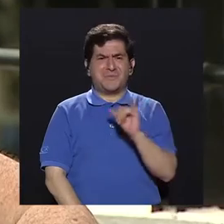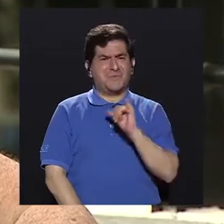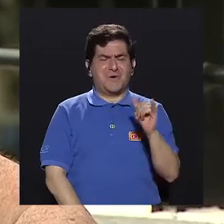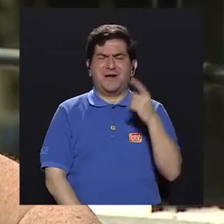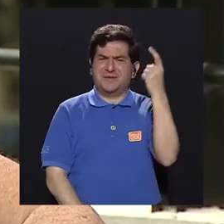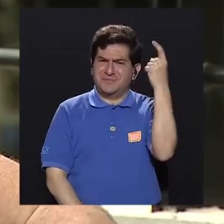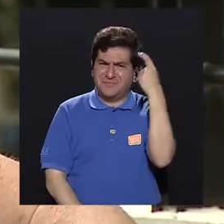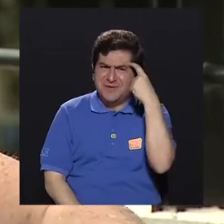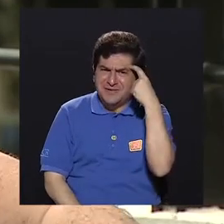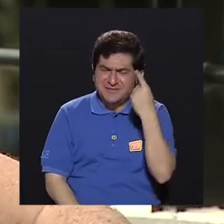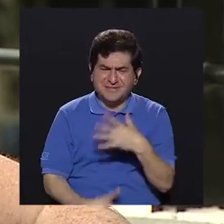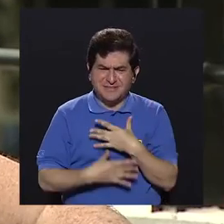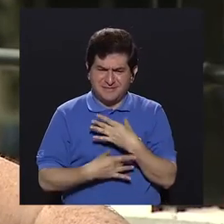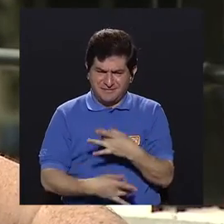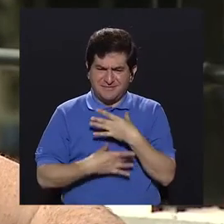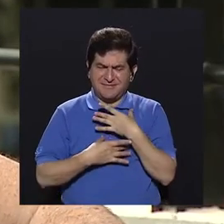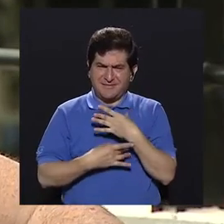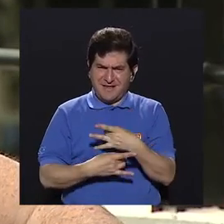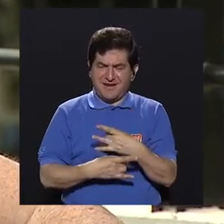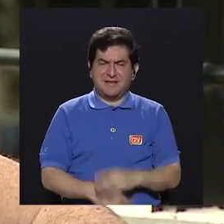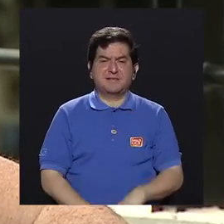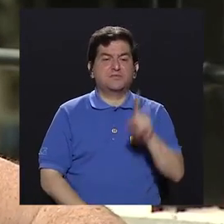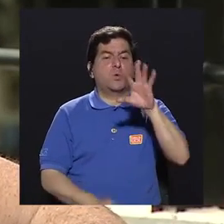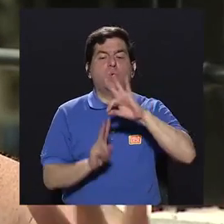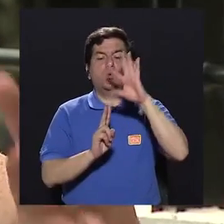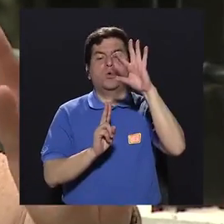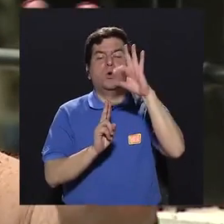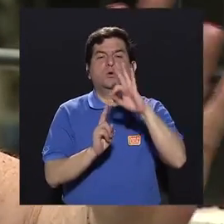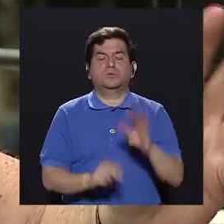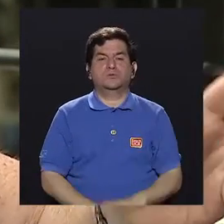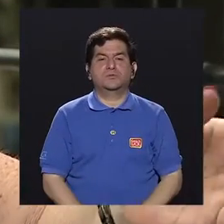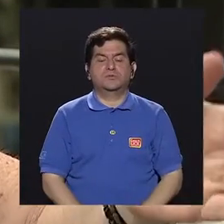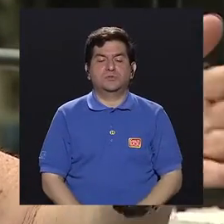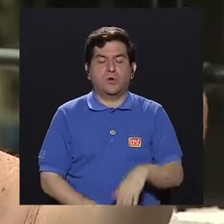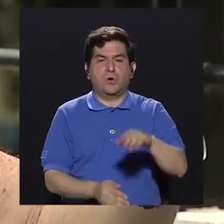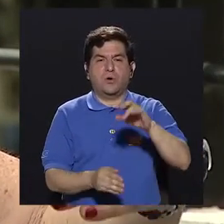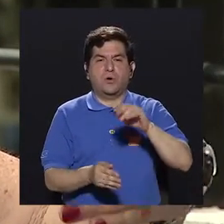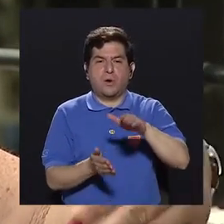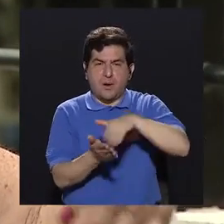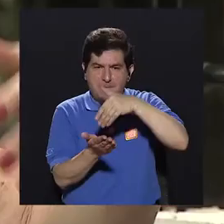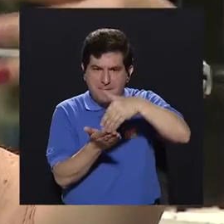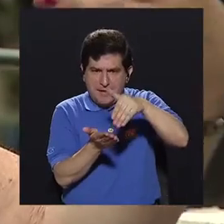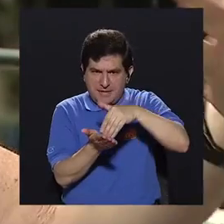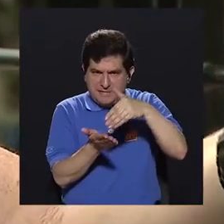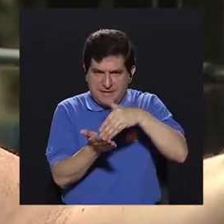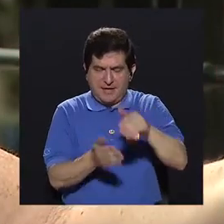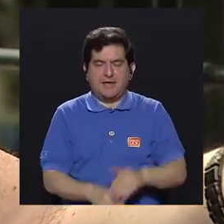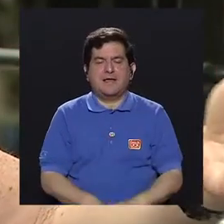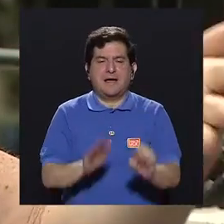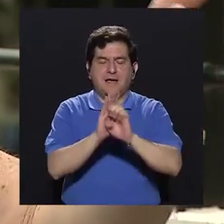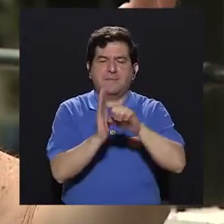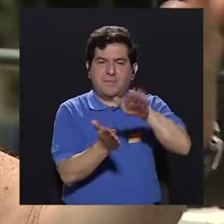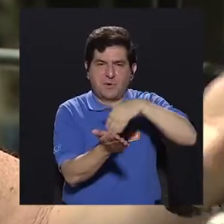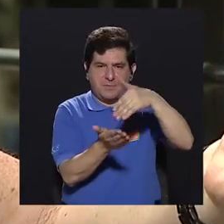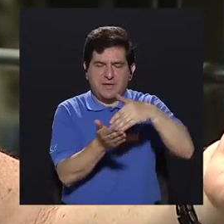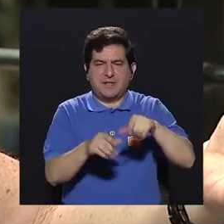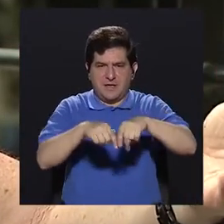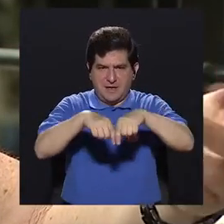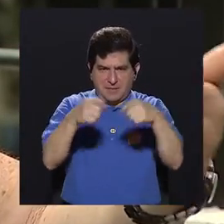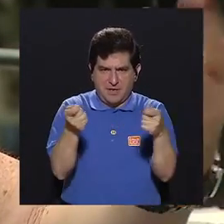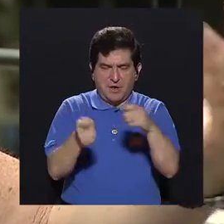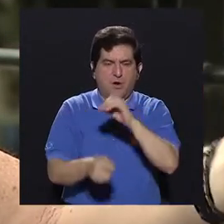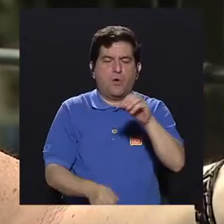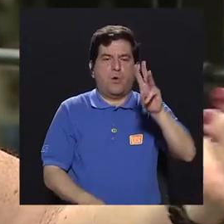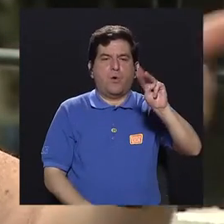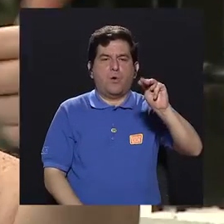Igualmente, fíjense que es interesante, porque una opción podrían ser las mantequillas, por ejemplo, la mantequilla de maní, la mantequilla